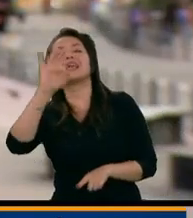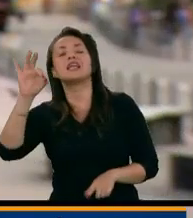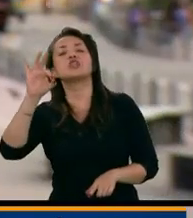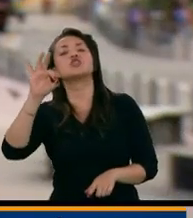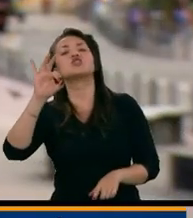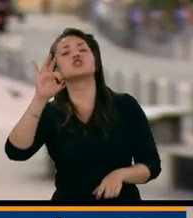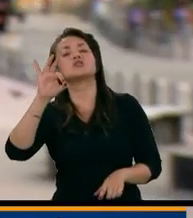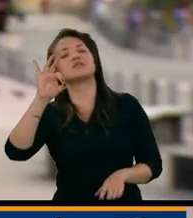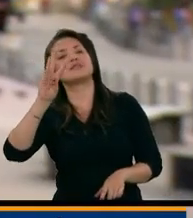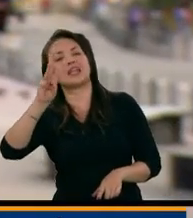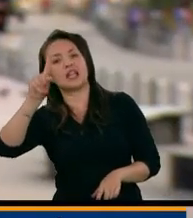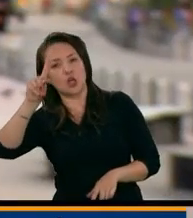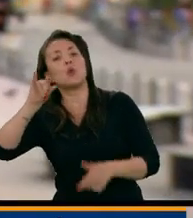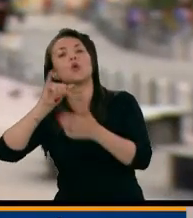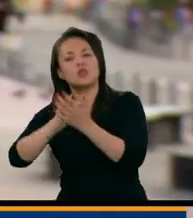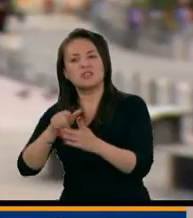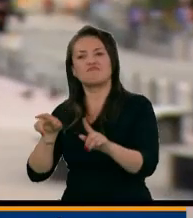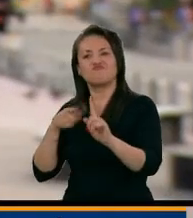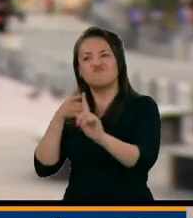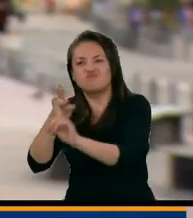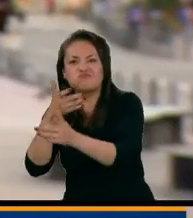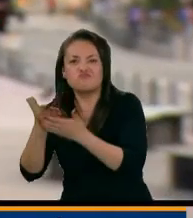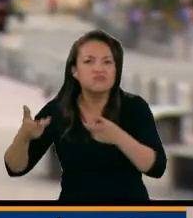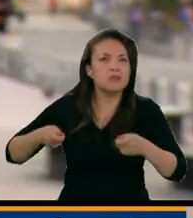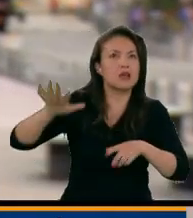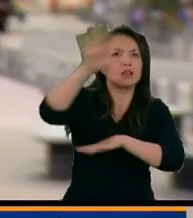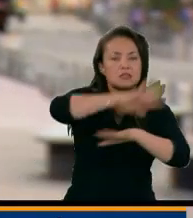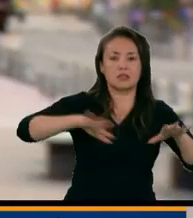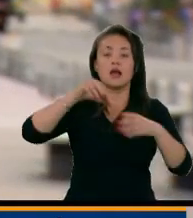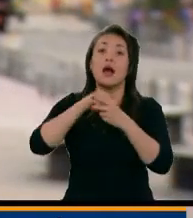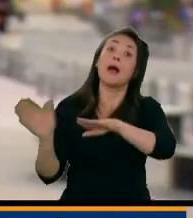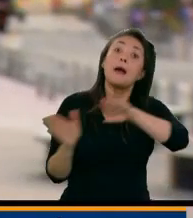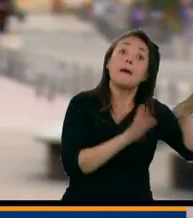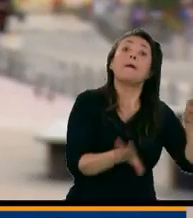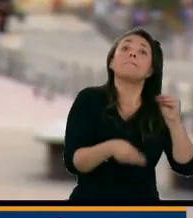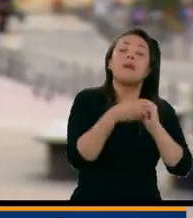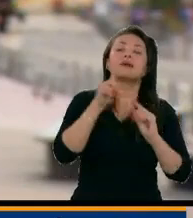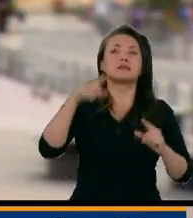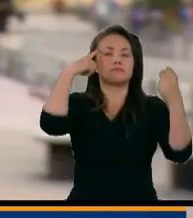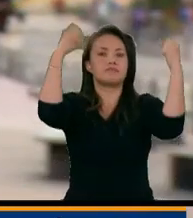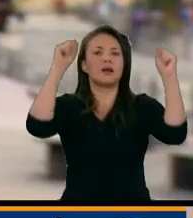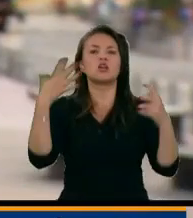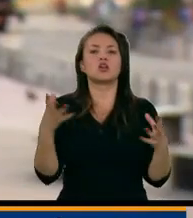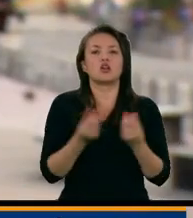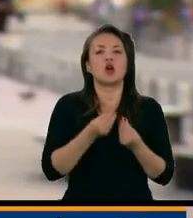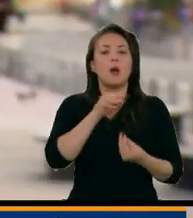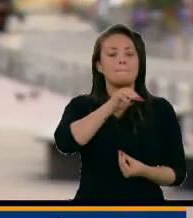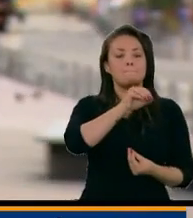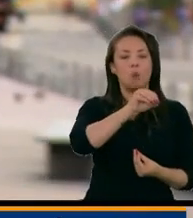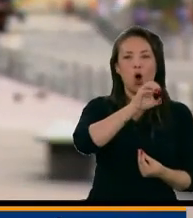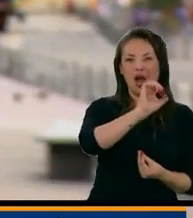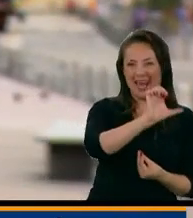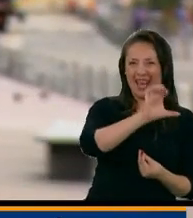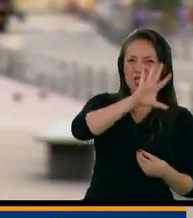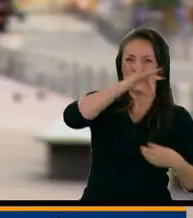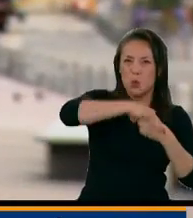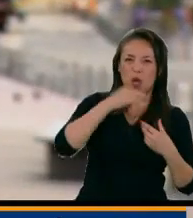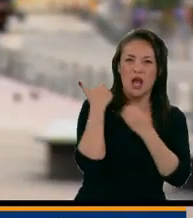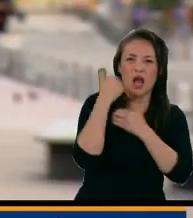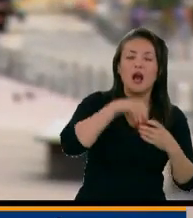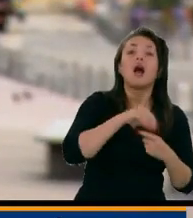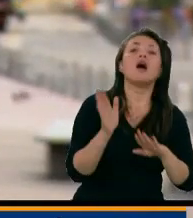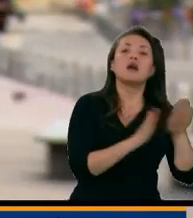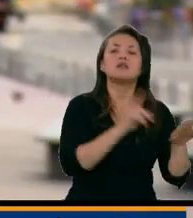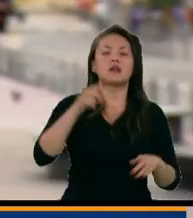acciones armadas en todos estos territorios. También hay preocupación por parte de la MOE y otros organismos por el desarrollo de